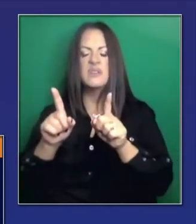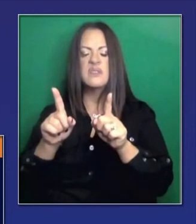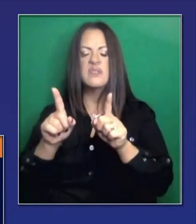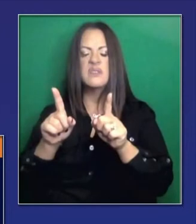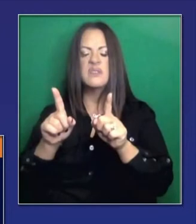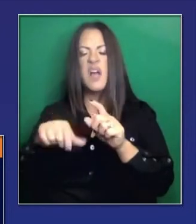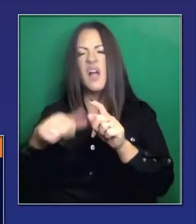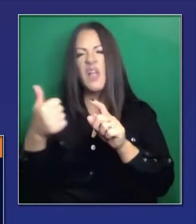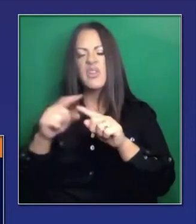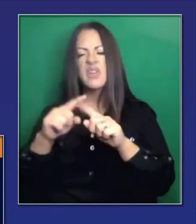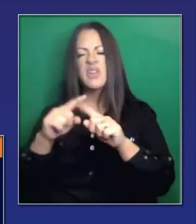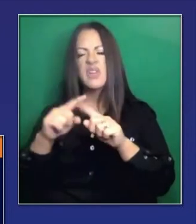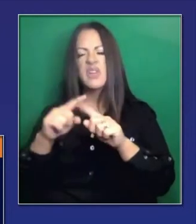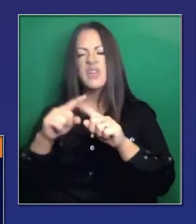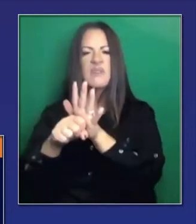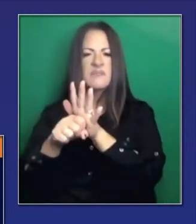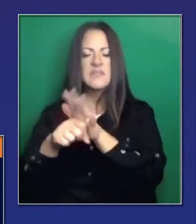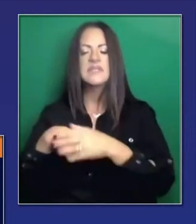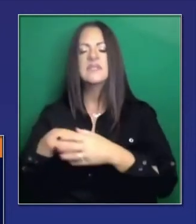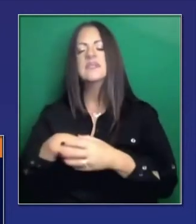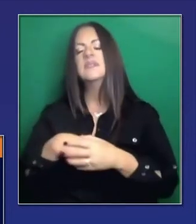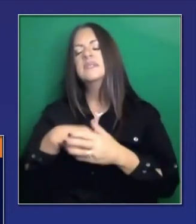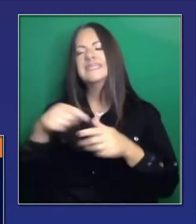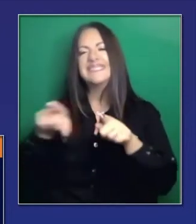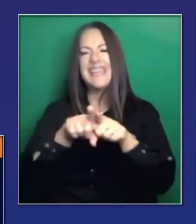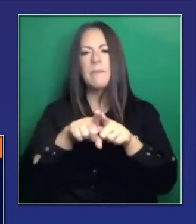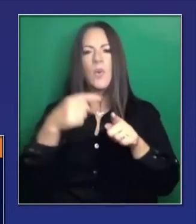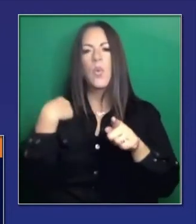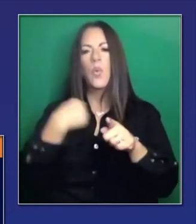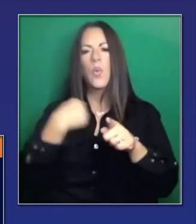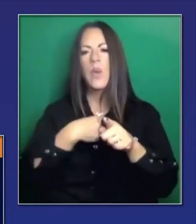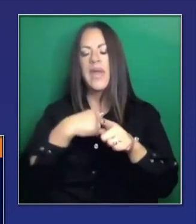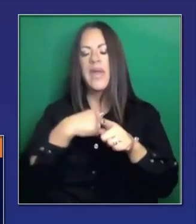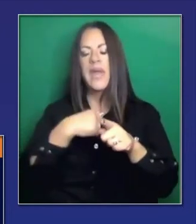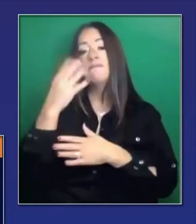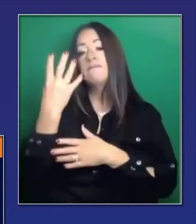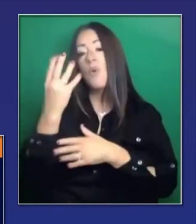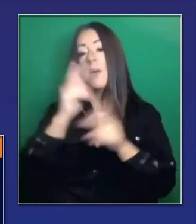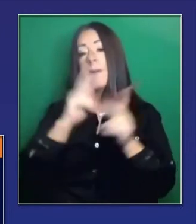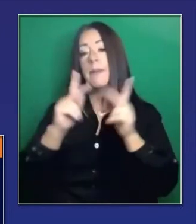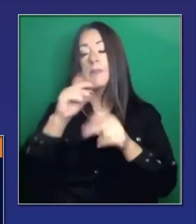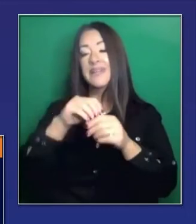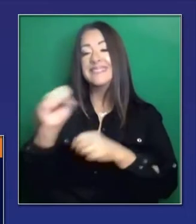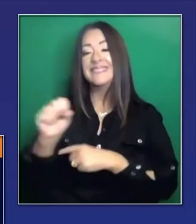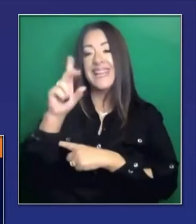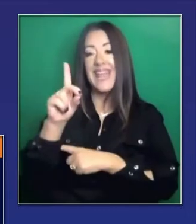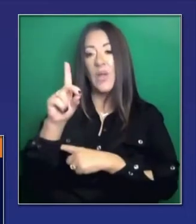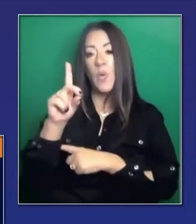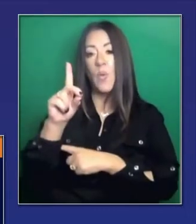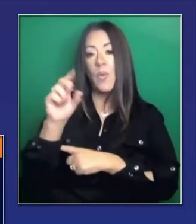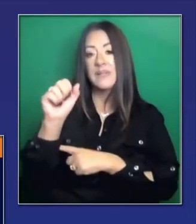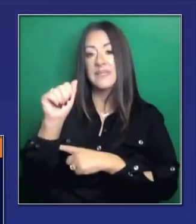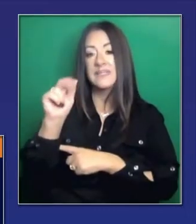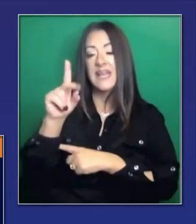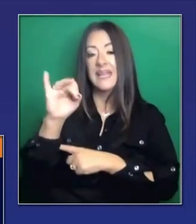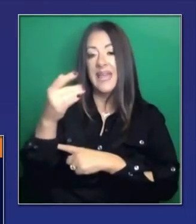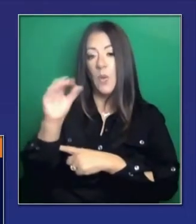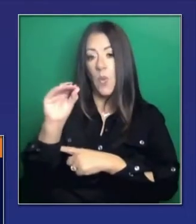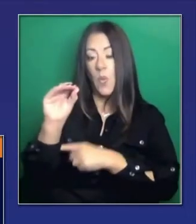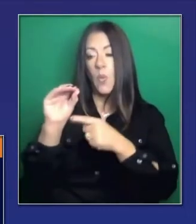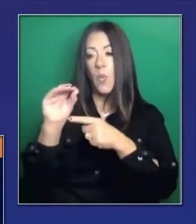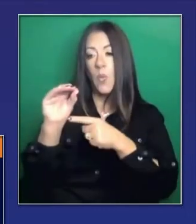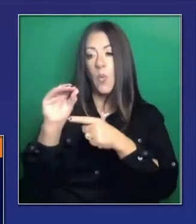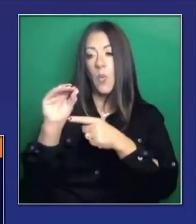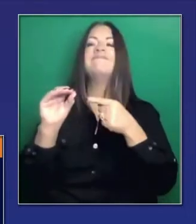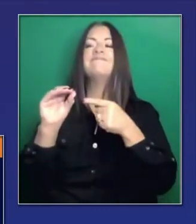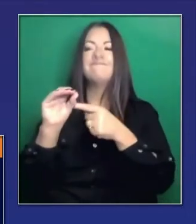distintas cepas. En California se ha estado haciendo lo mismo. En San Diego, dos individuos fueron identificados con esta